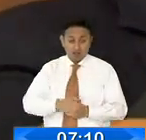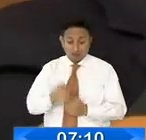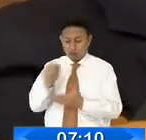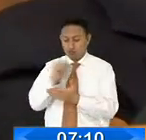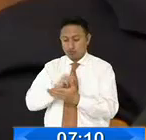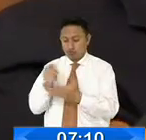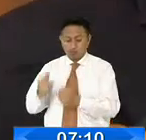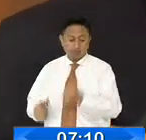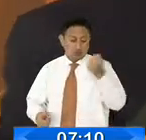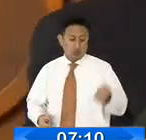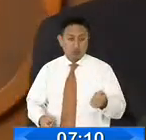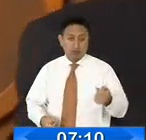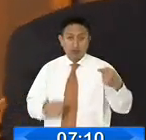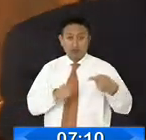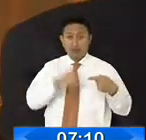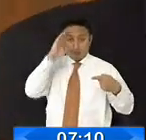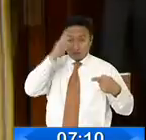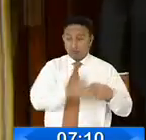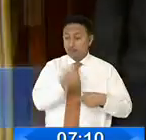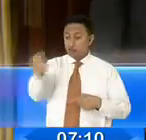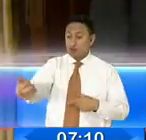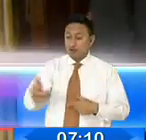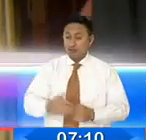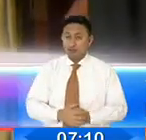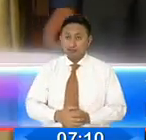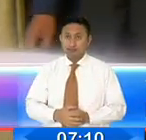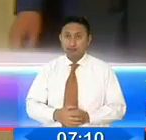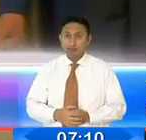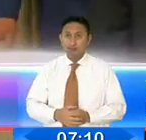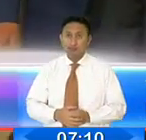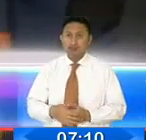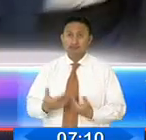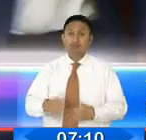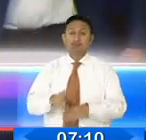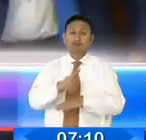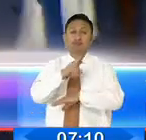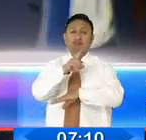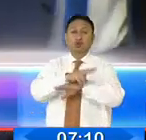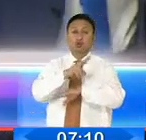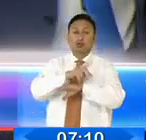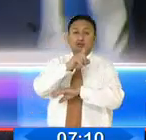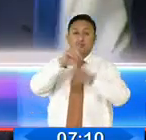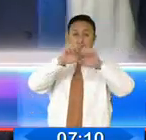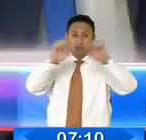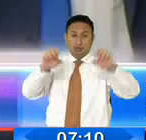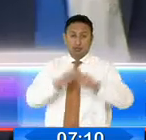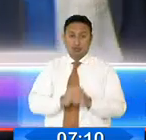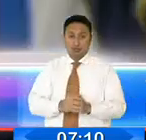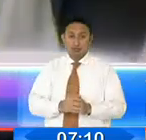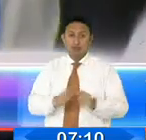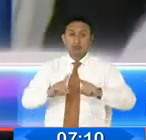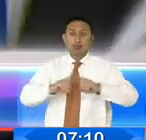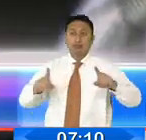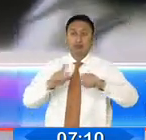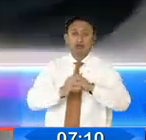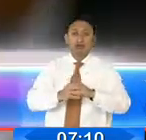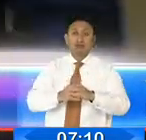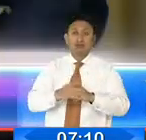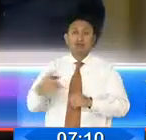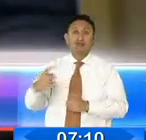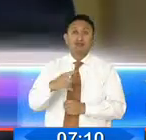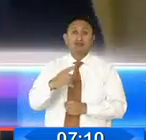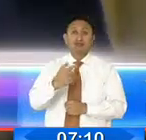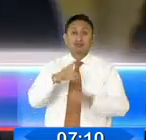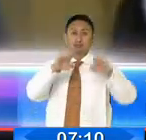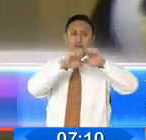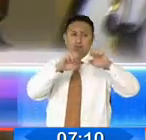Álvarez y el señor Álvarez se lo da al Ispol. Allí también el superintendente de compañías, pero sobre el futuro de la cabeza de Decevale,